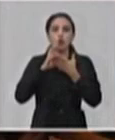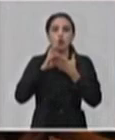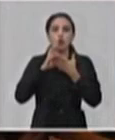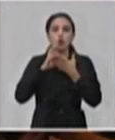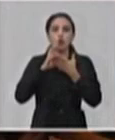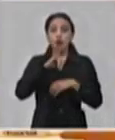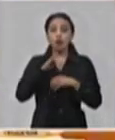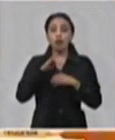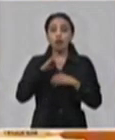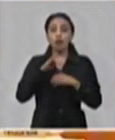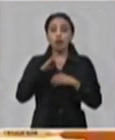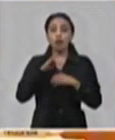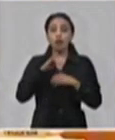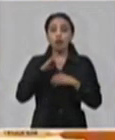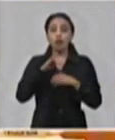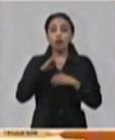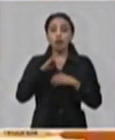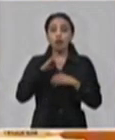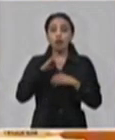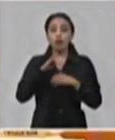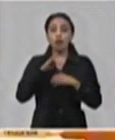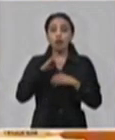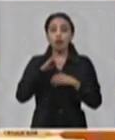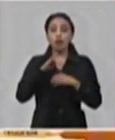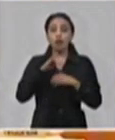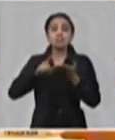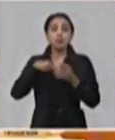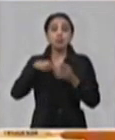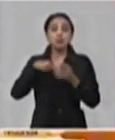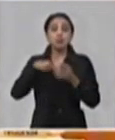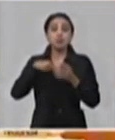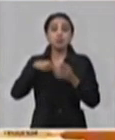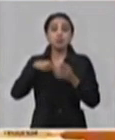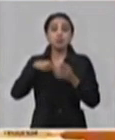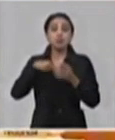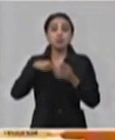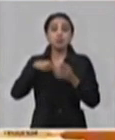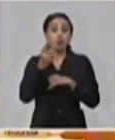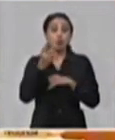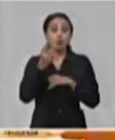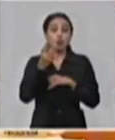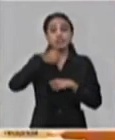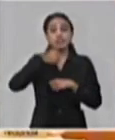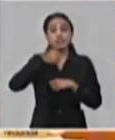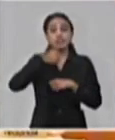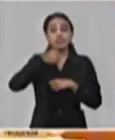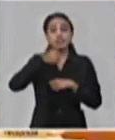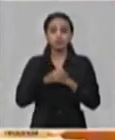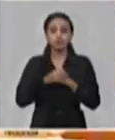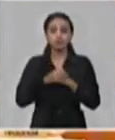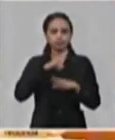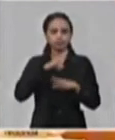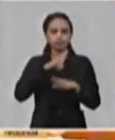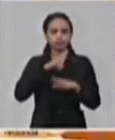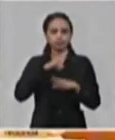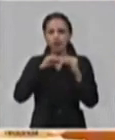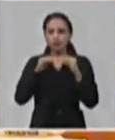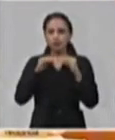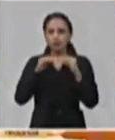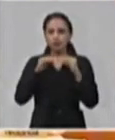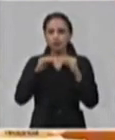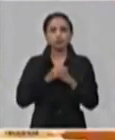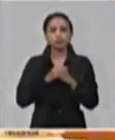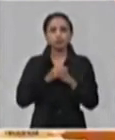se informara el pueblo, la semana pasada los dos presidentes conversaron y